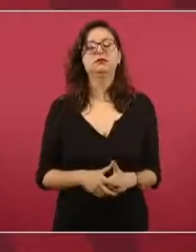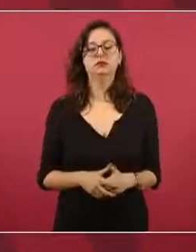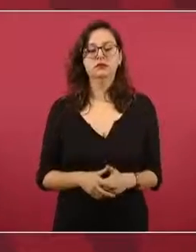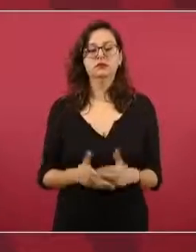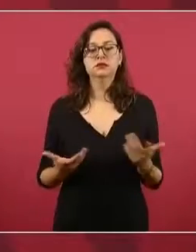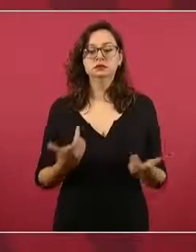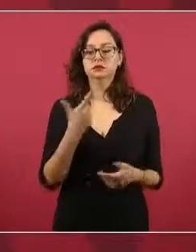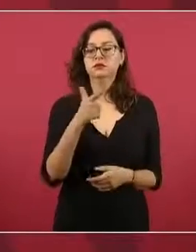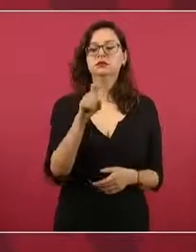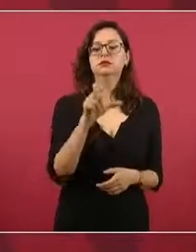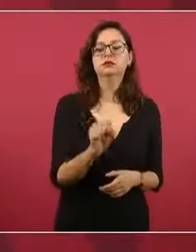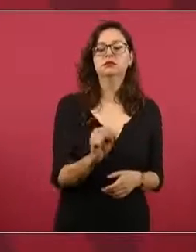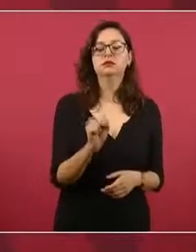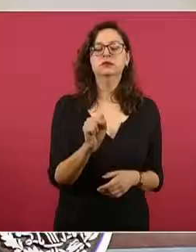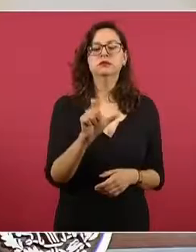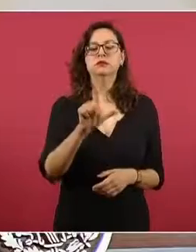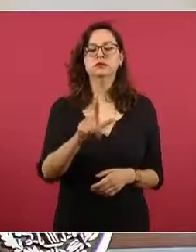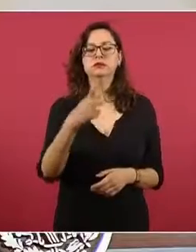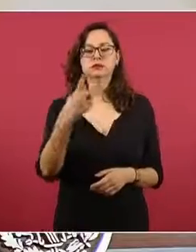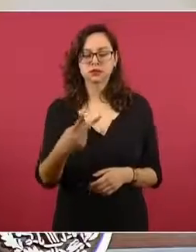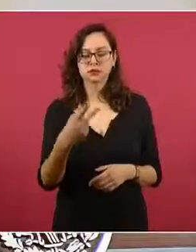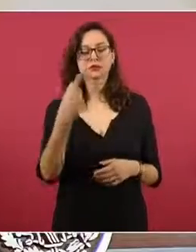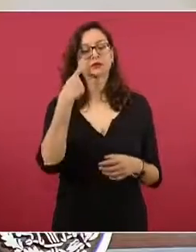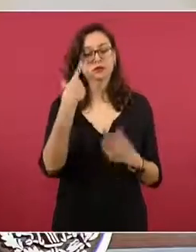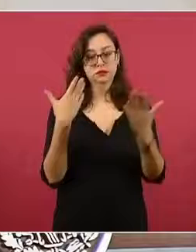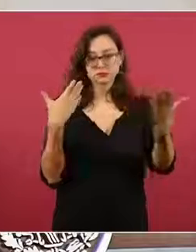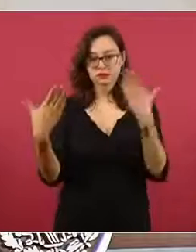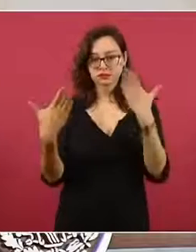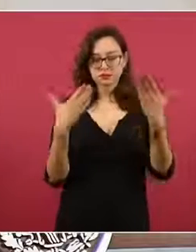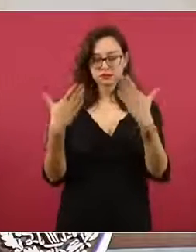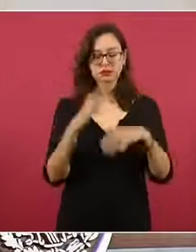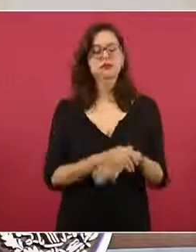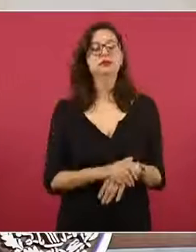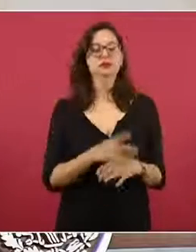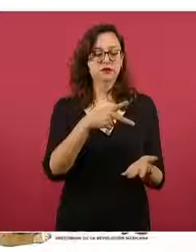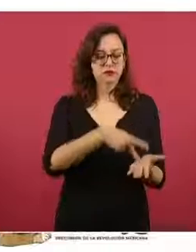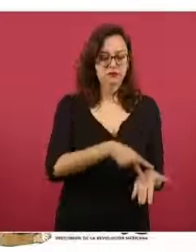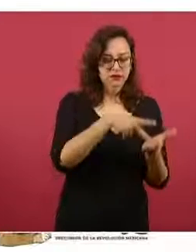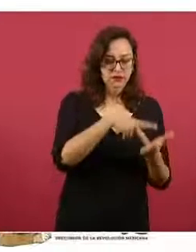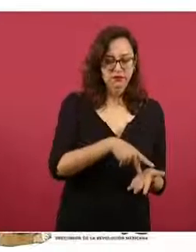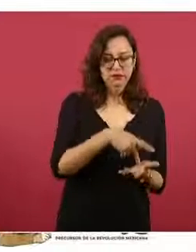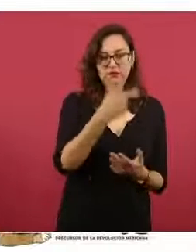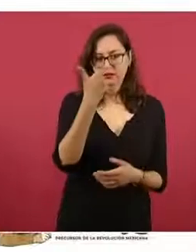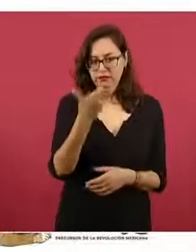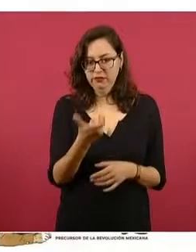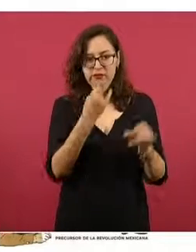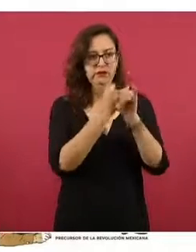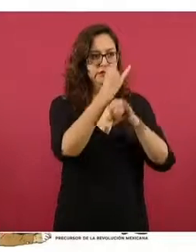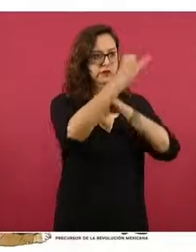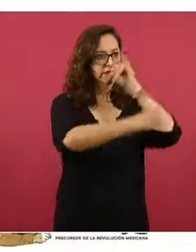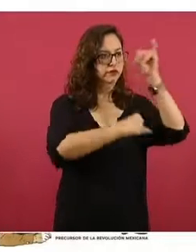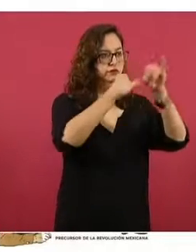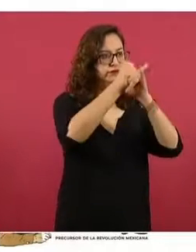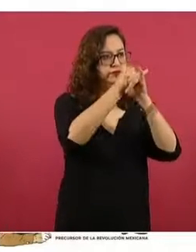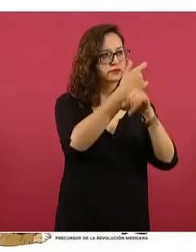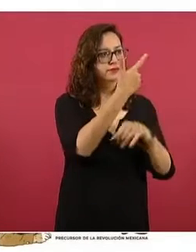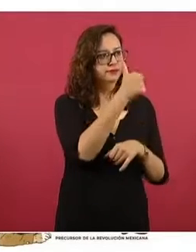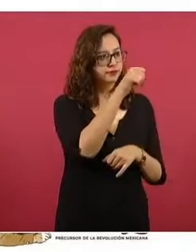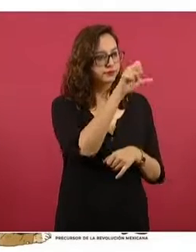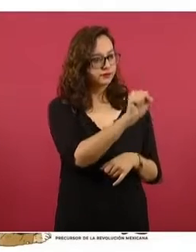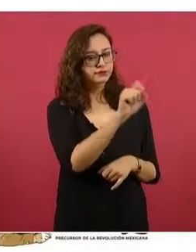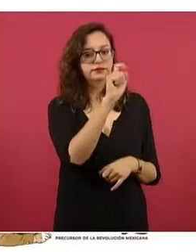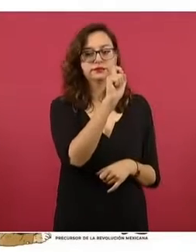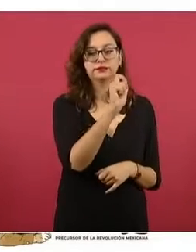en el gas LP, si convertimos a kilos y a pesos el precio internacional del gas del